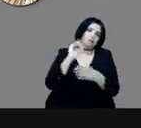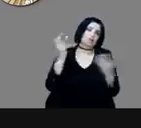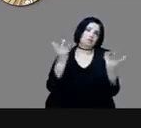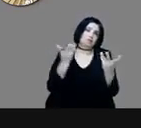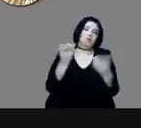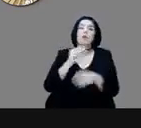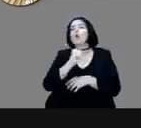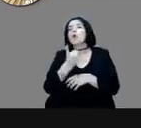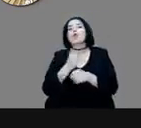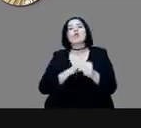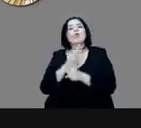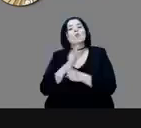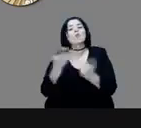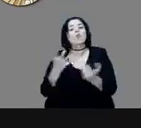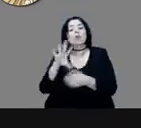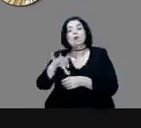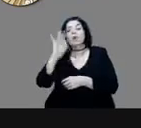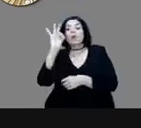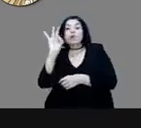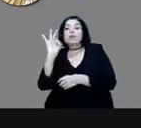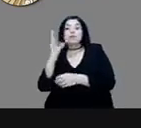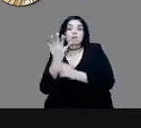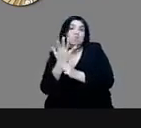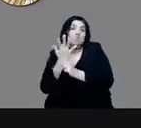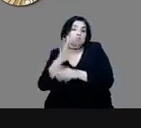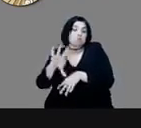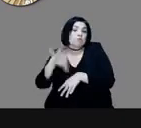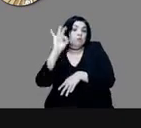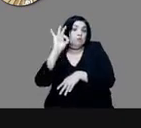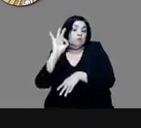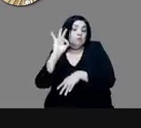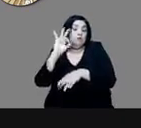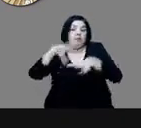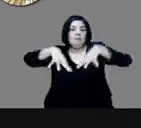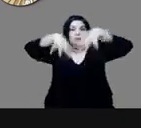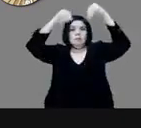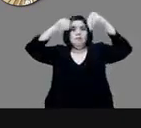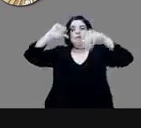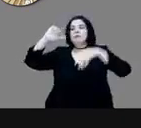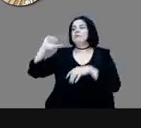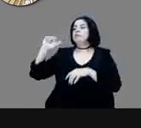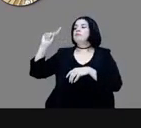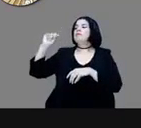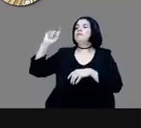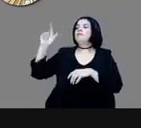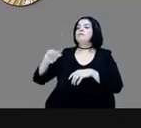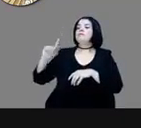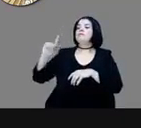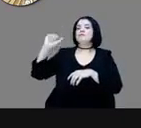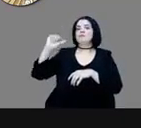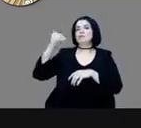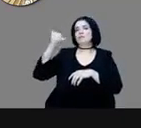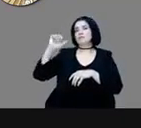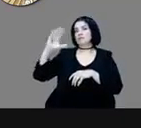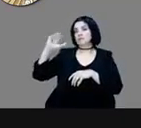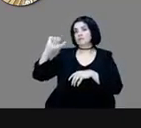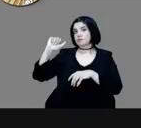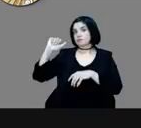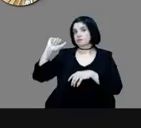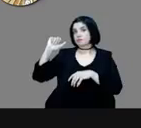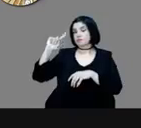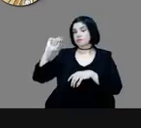hallazgo que dicen que se hace en el Palacio de Axayacal de su tesoro, en donde también había,